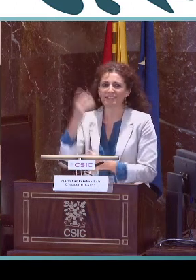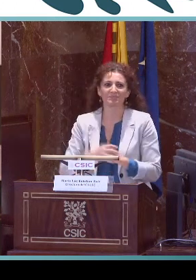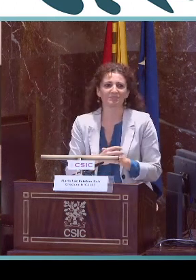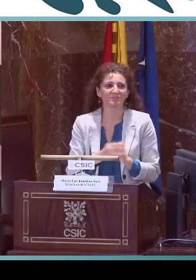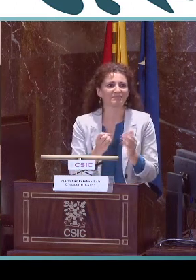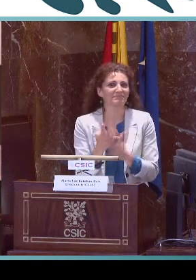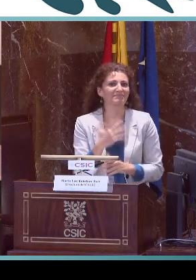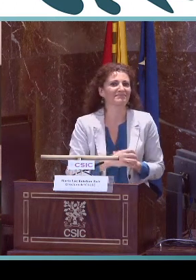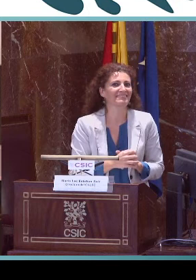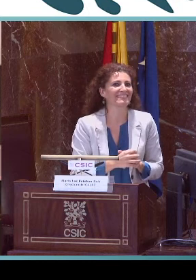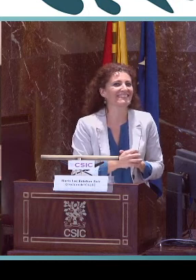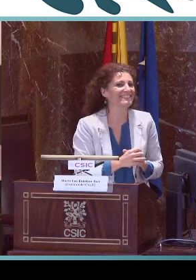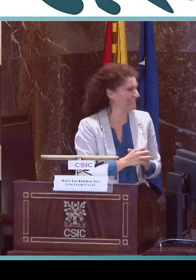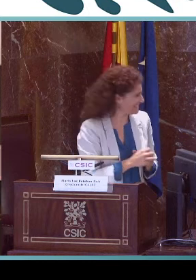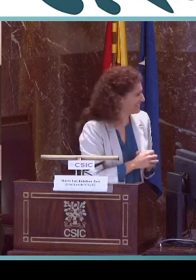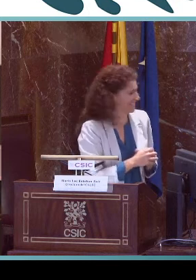Buenos días.